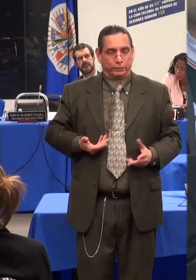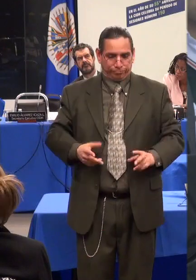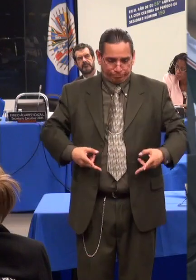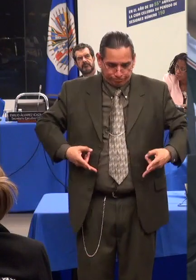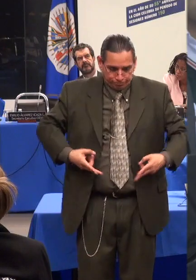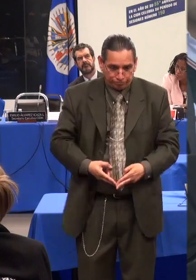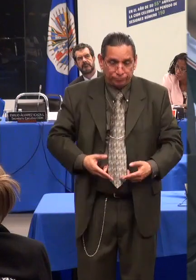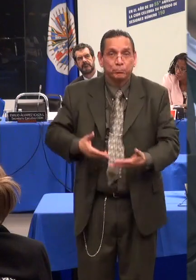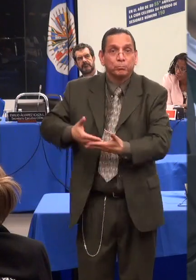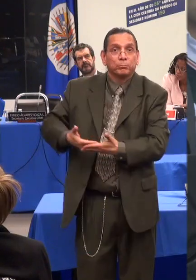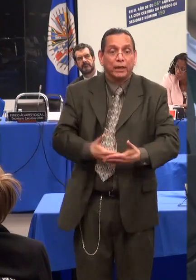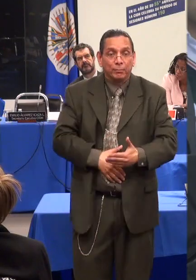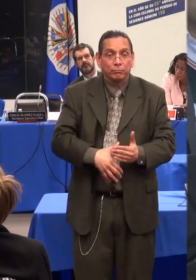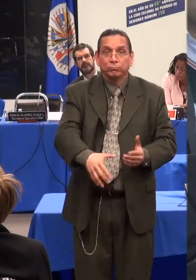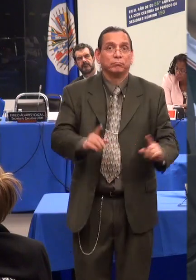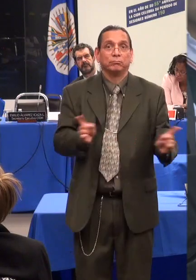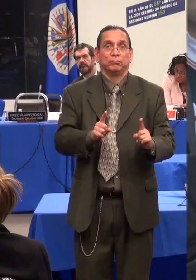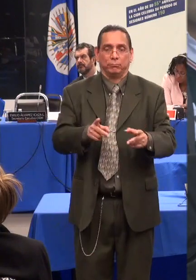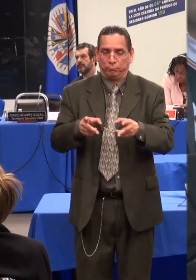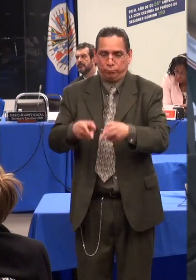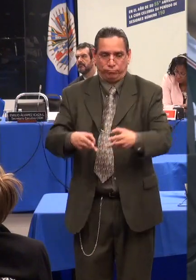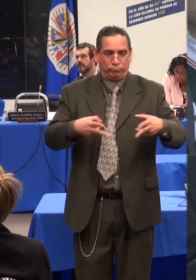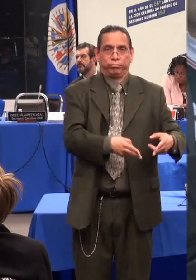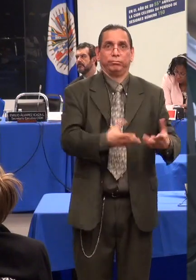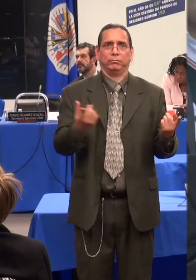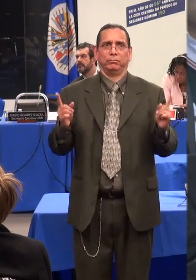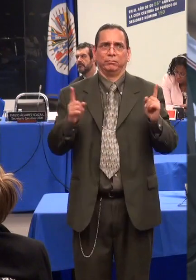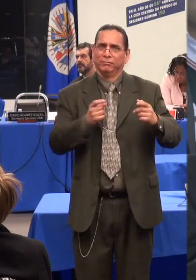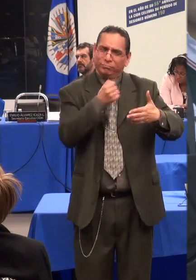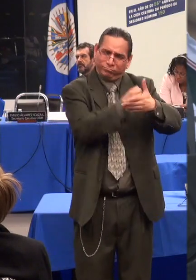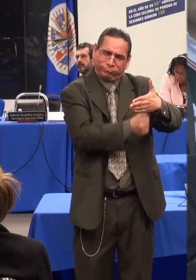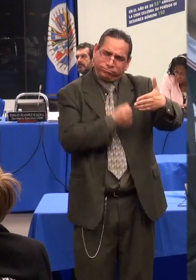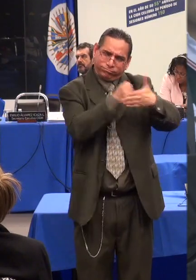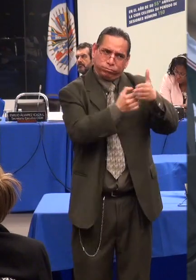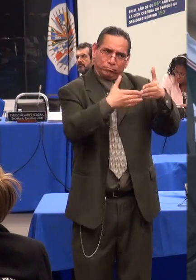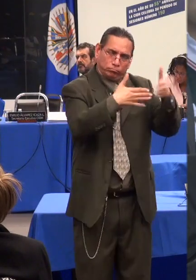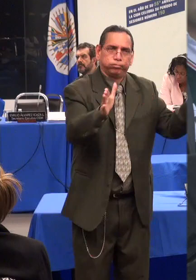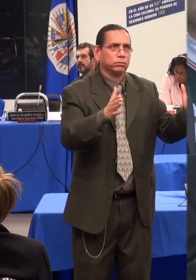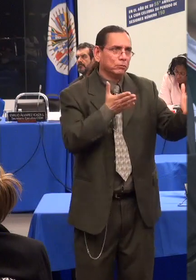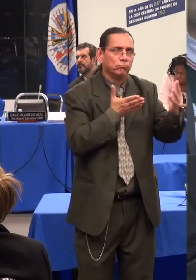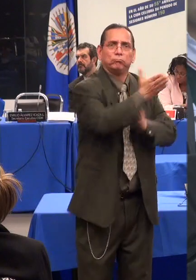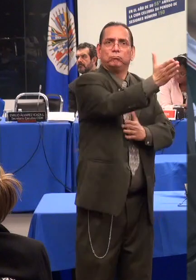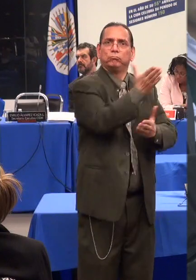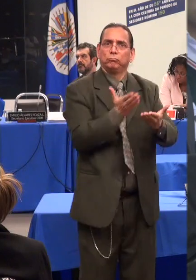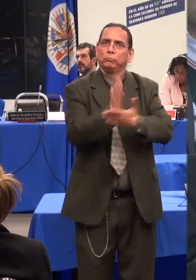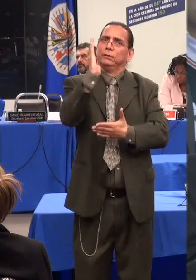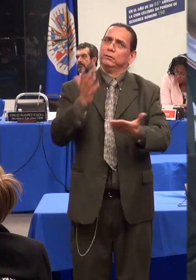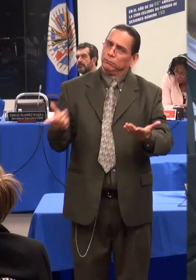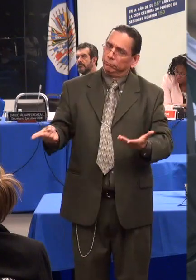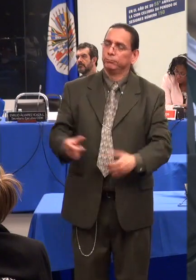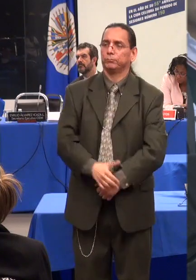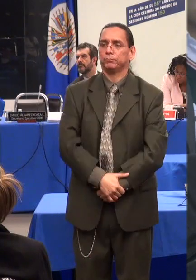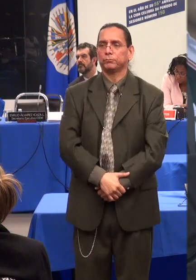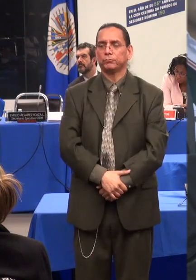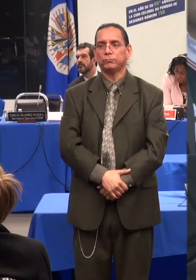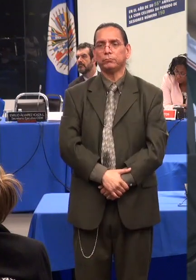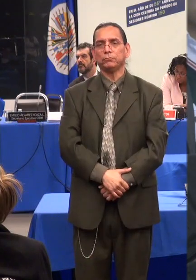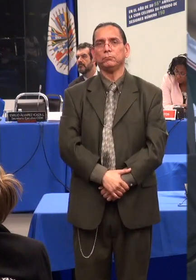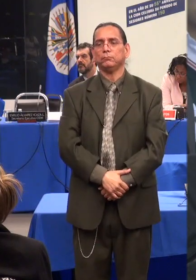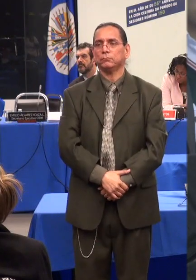persona con discapacidad va a tener un tutor y es ese tutor el que va a tomar las